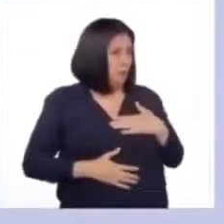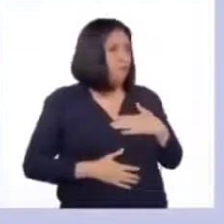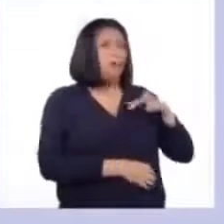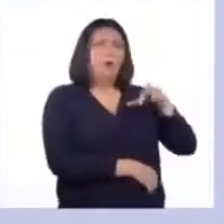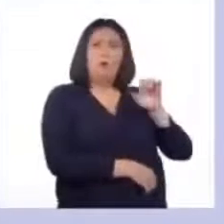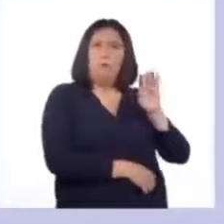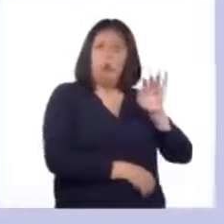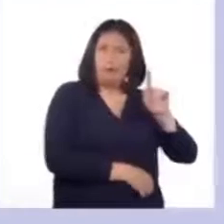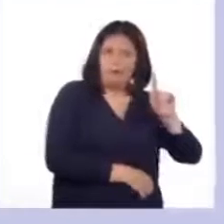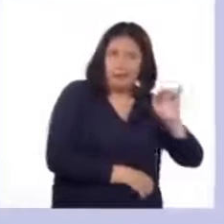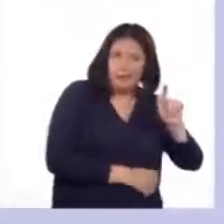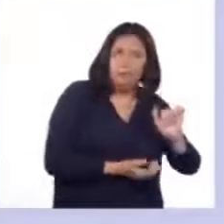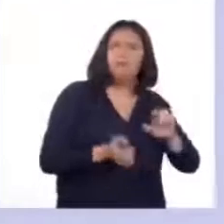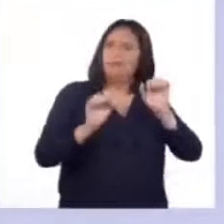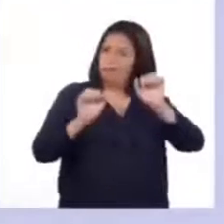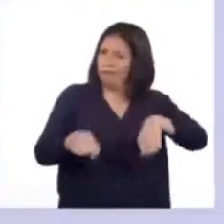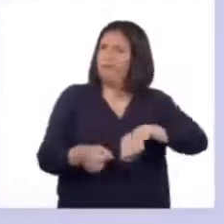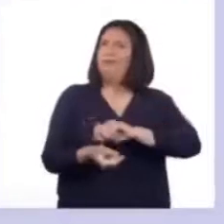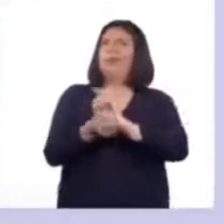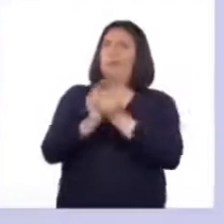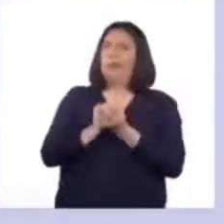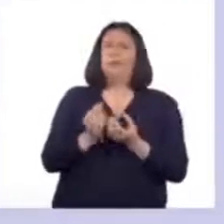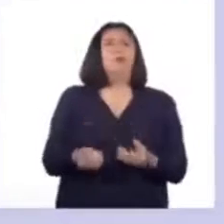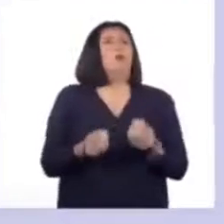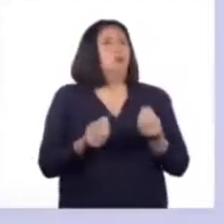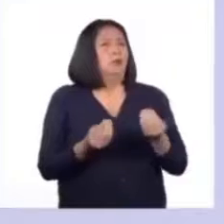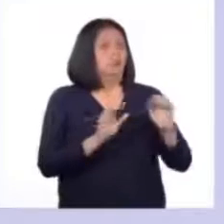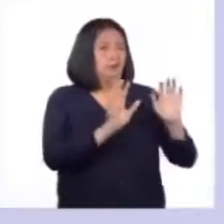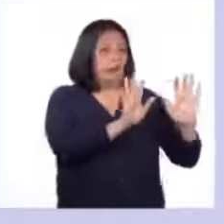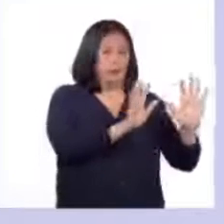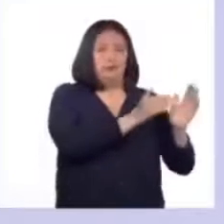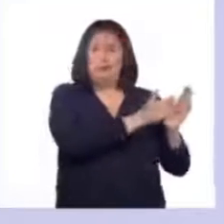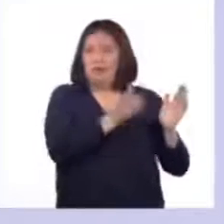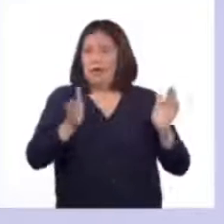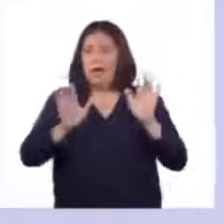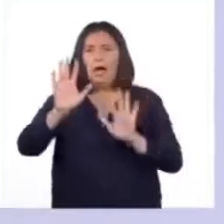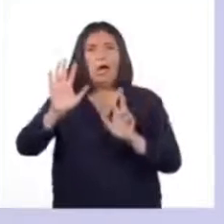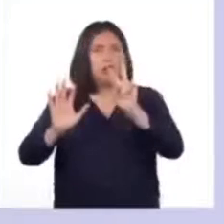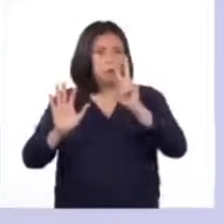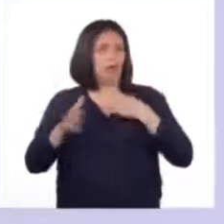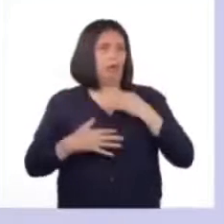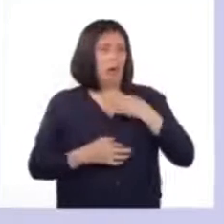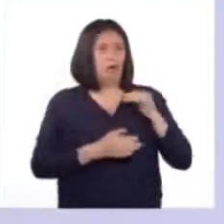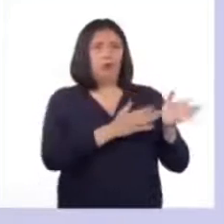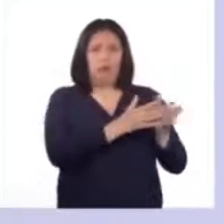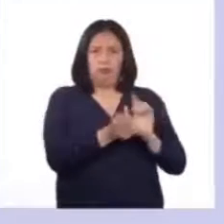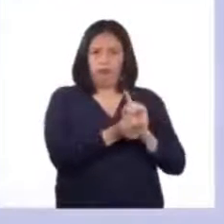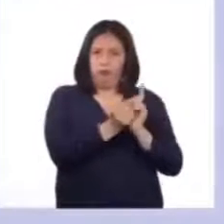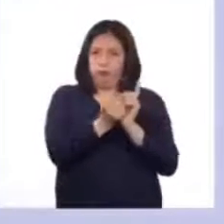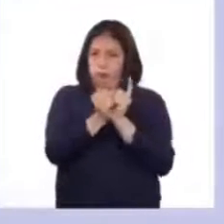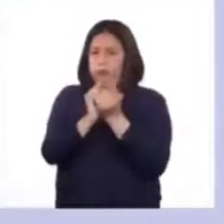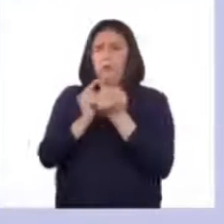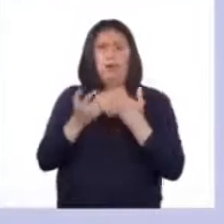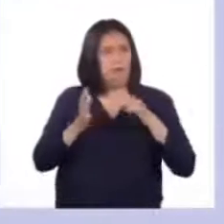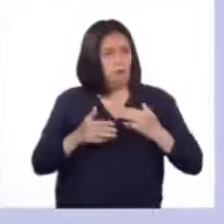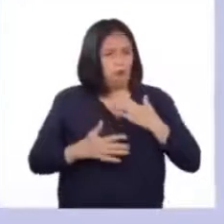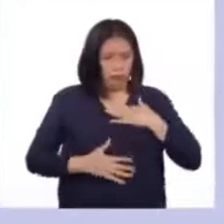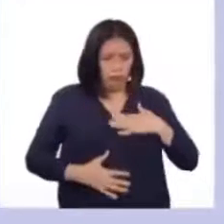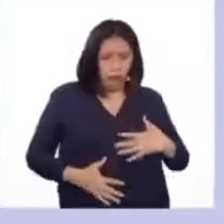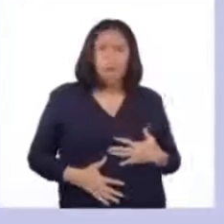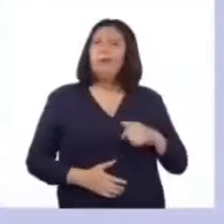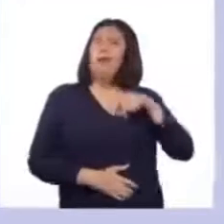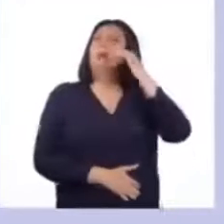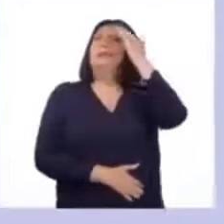es un proceso de cambios que suele ocurrir entre los 10 a 12 años aproximadamente. Sabemos que